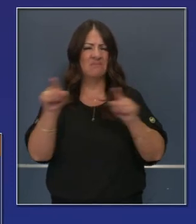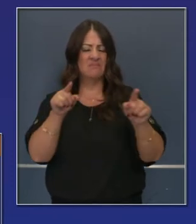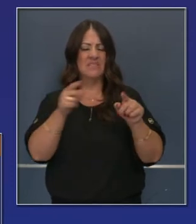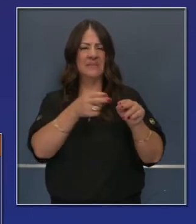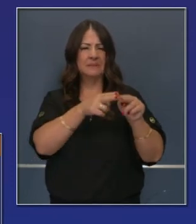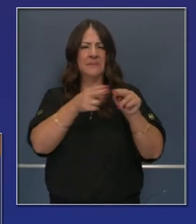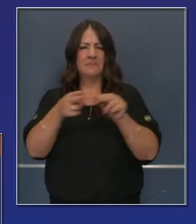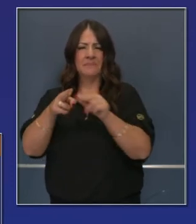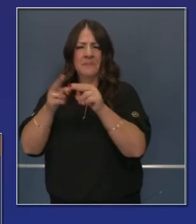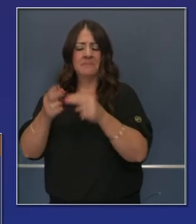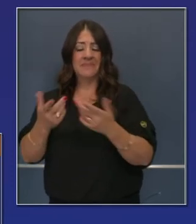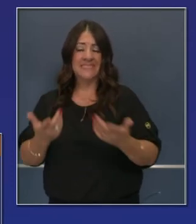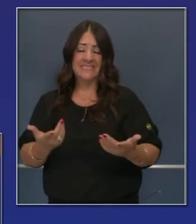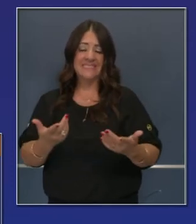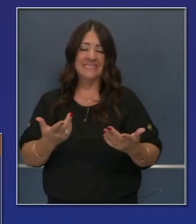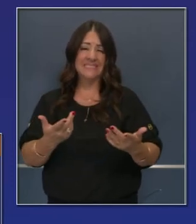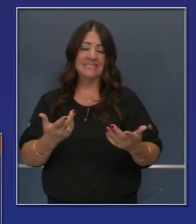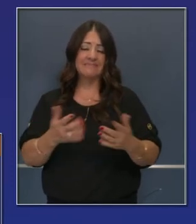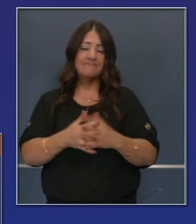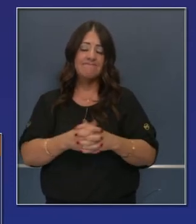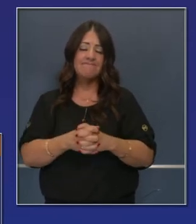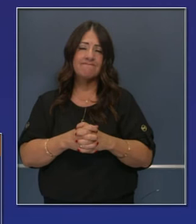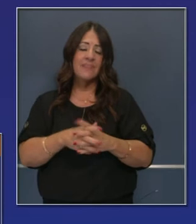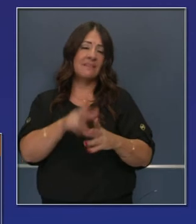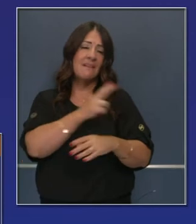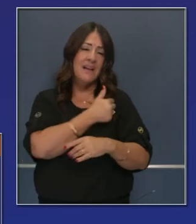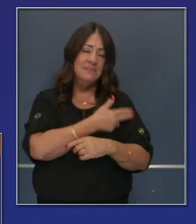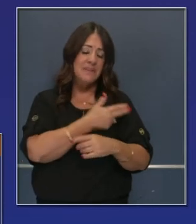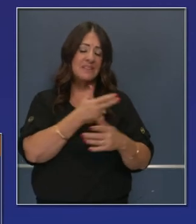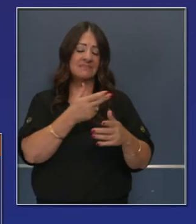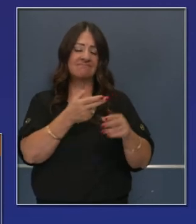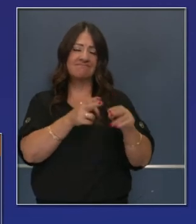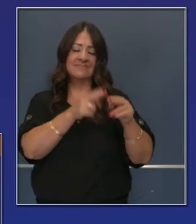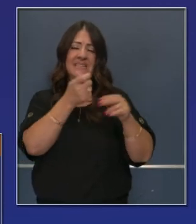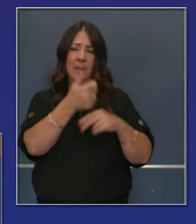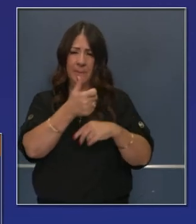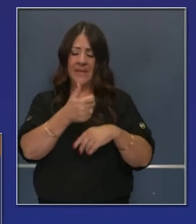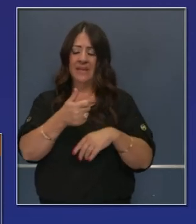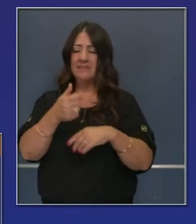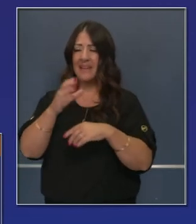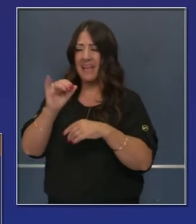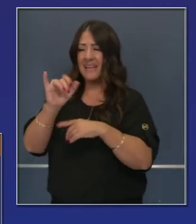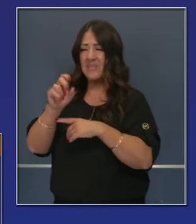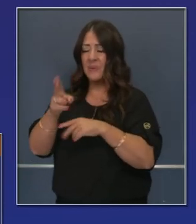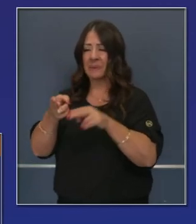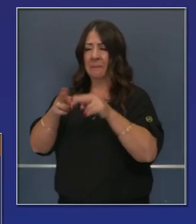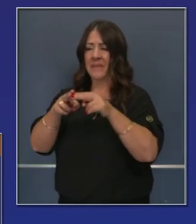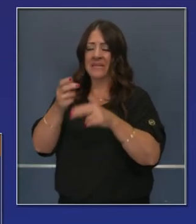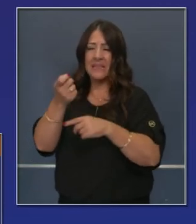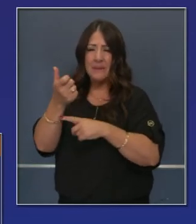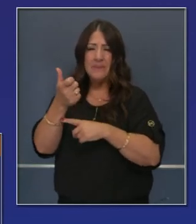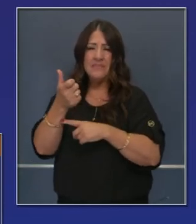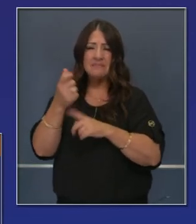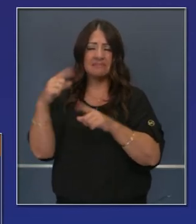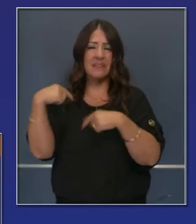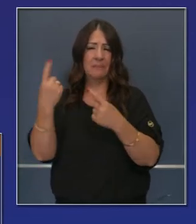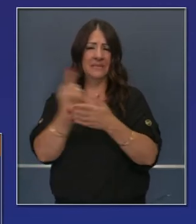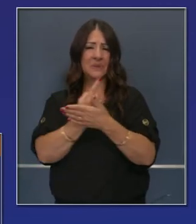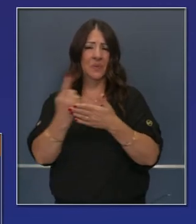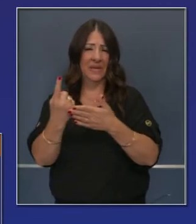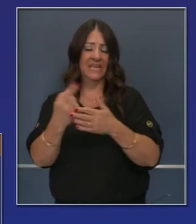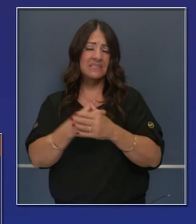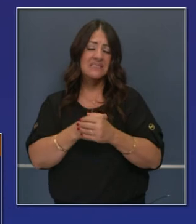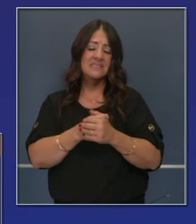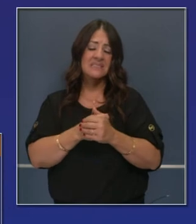a pesar de que hay un 2.4% de tasa de positividad. Las admisiones a cuidado intensivo y hospitalizaciones han aumentado